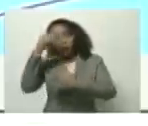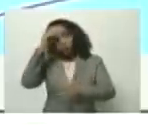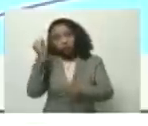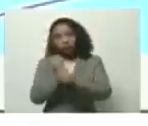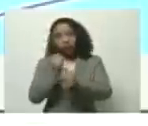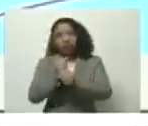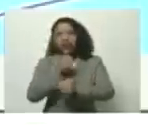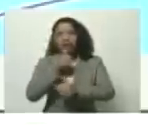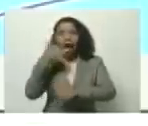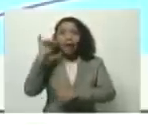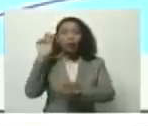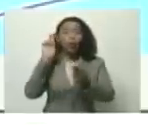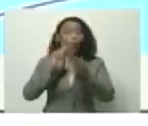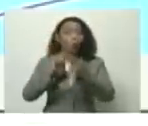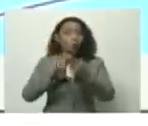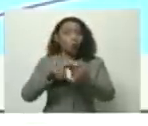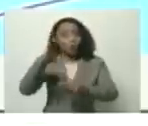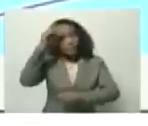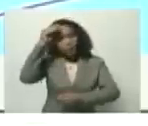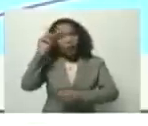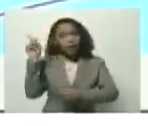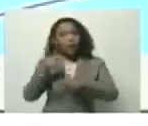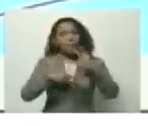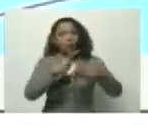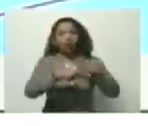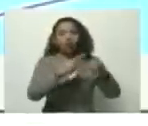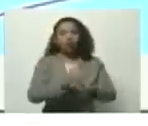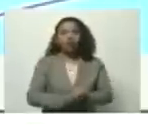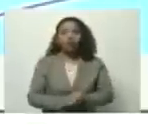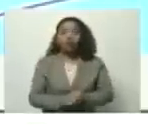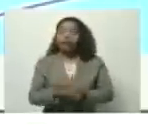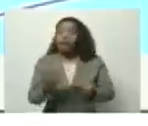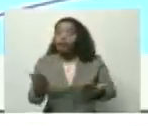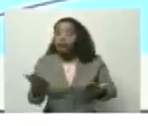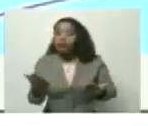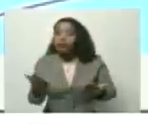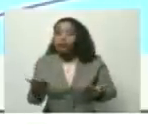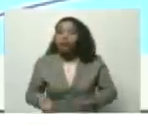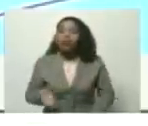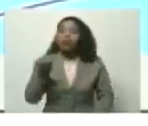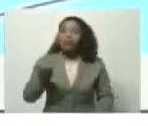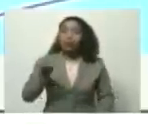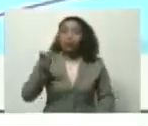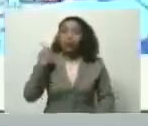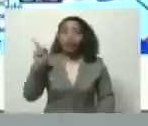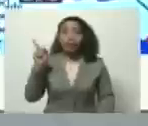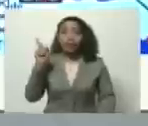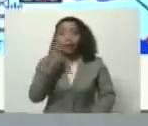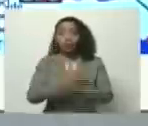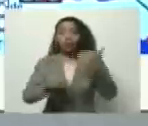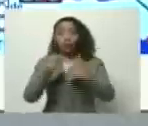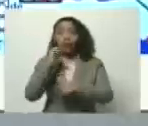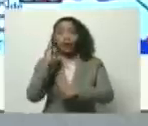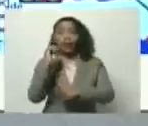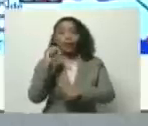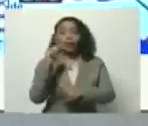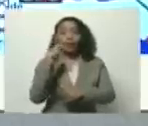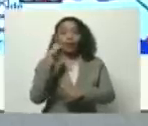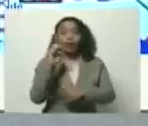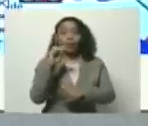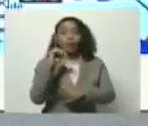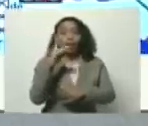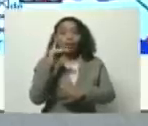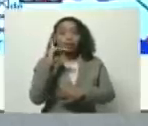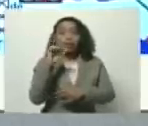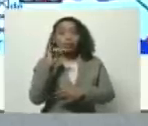quienes tienen el conocimiento de ese proceso. Así que muy importante esta superintendencia a los trabajadores que le hizo